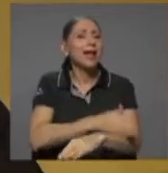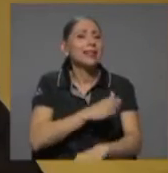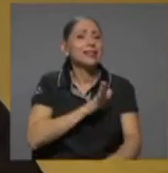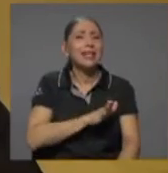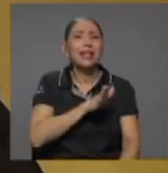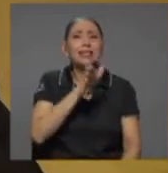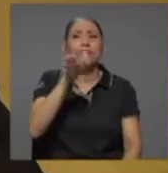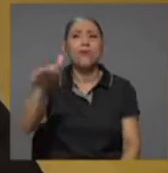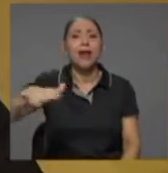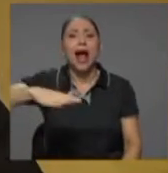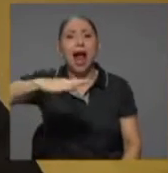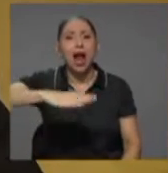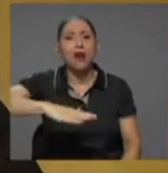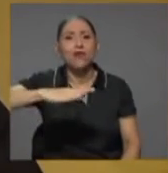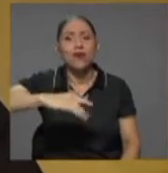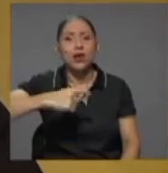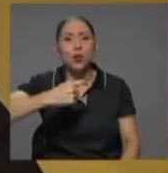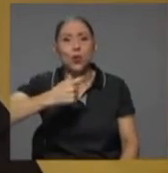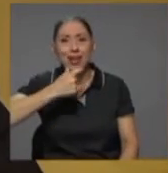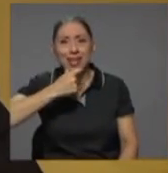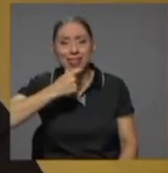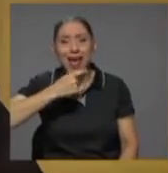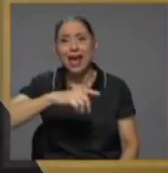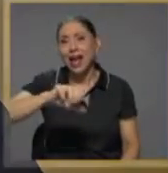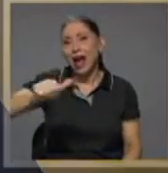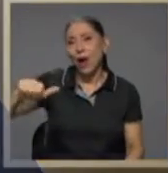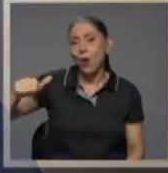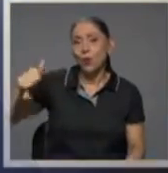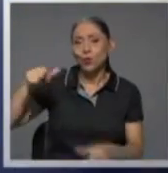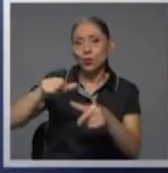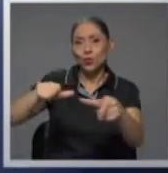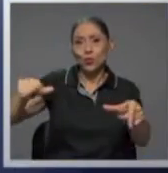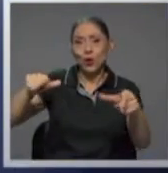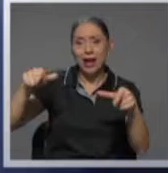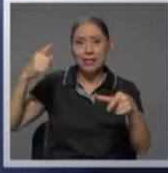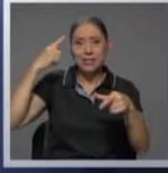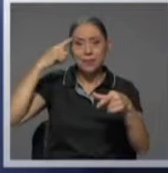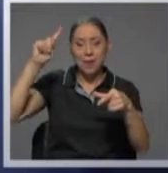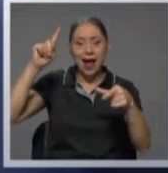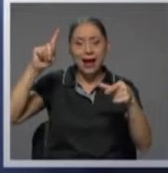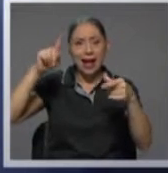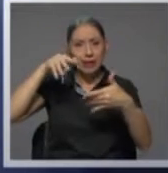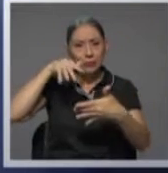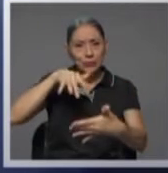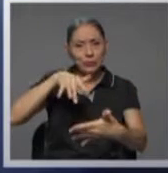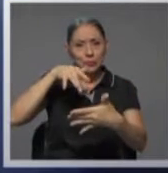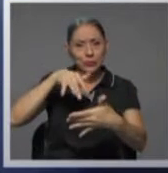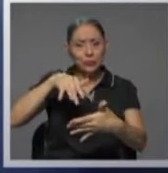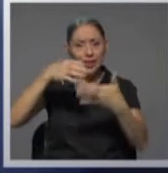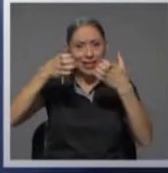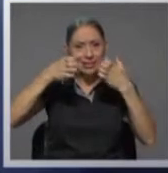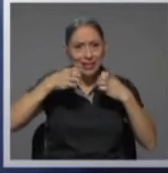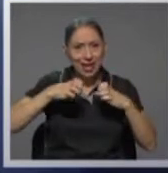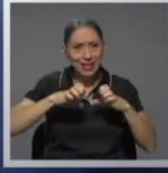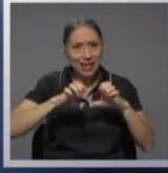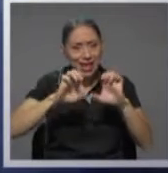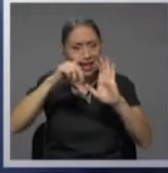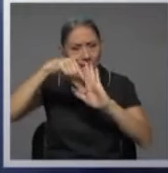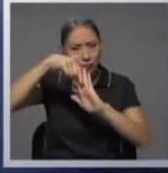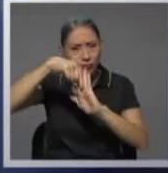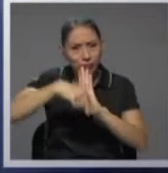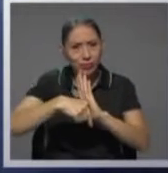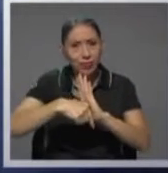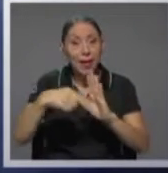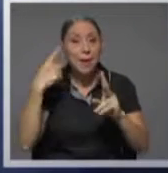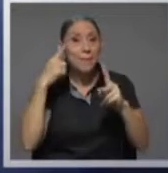a ampliar su estrategia y tal vez, para empezar, yo